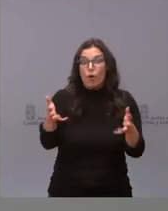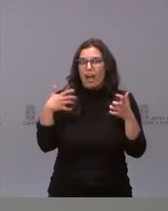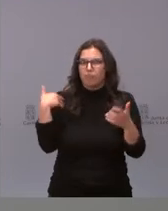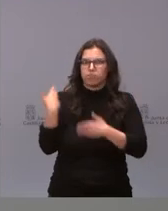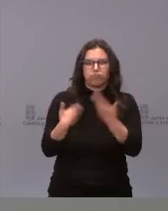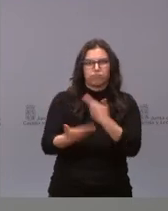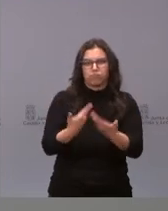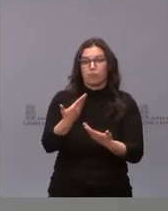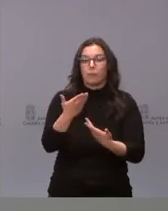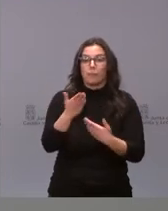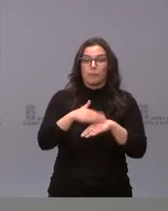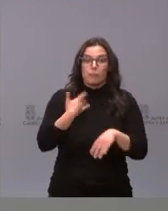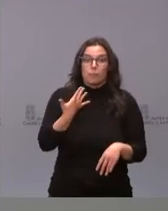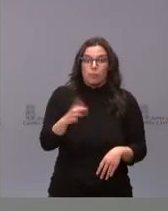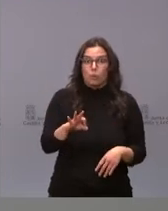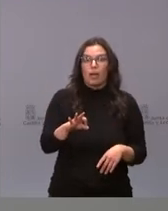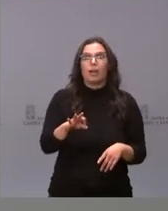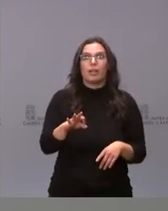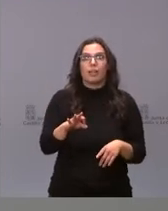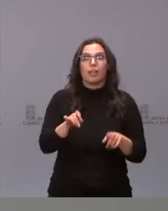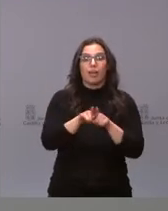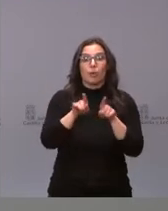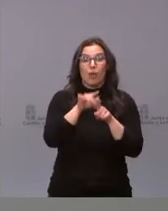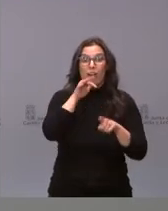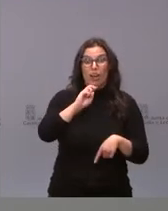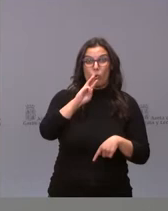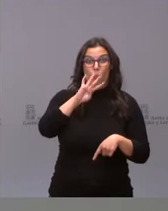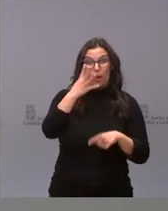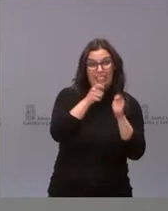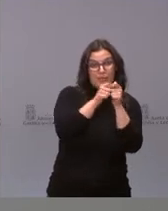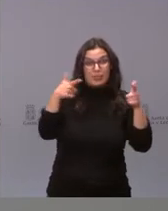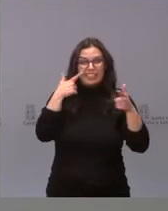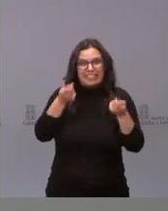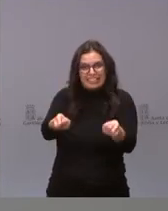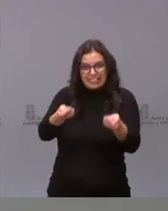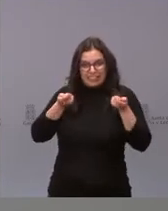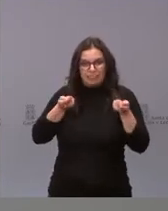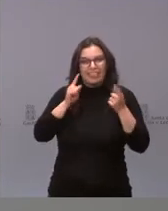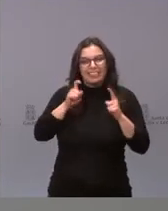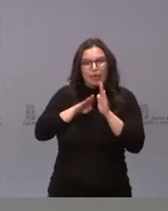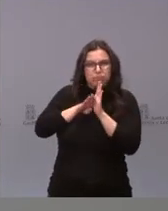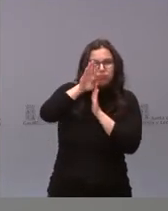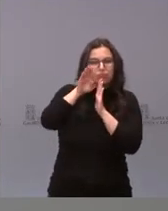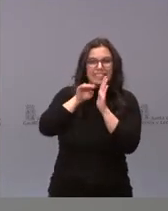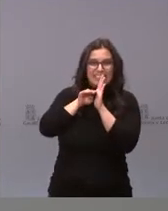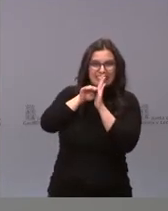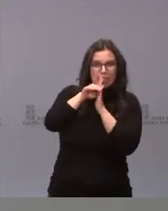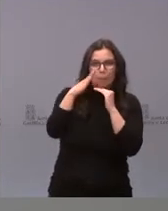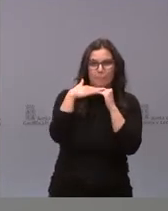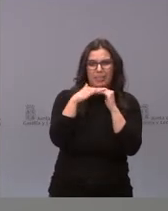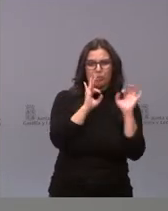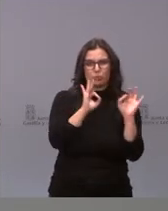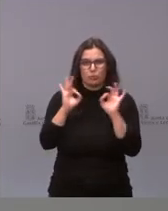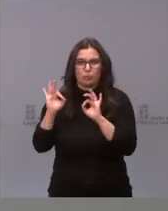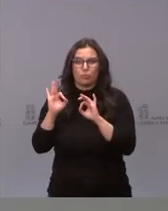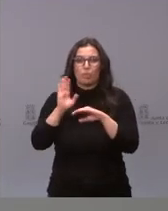virus para modular esta cuarta ola y que no tenga el mínimo impacto posible sobre los contagios,